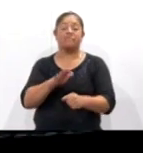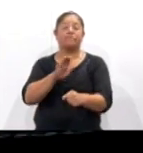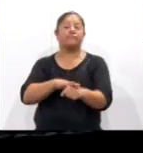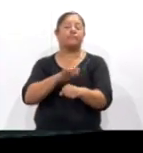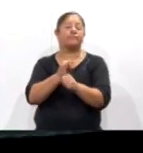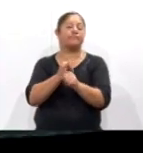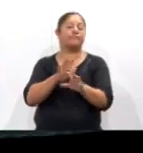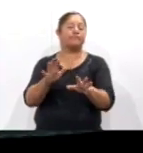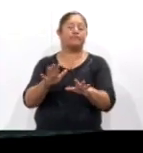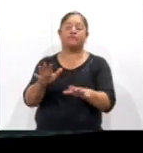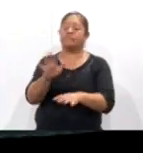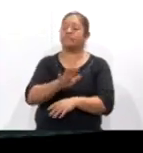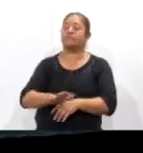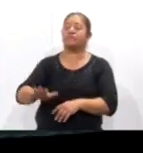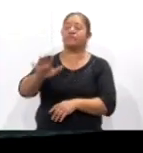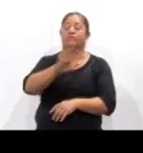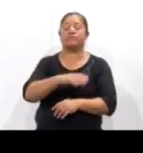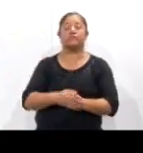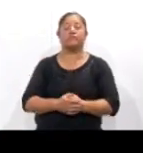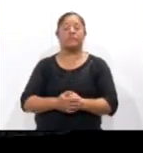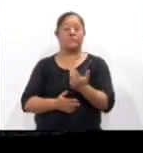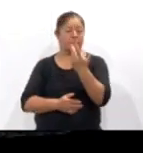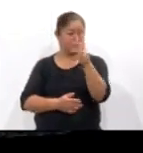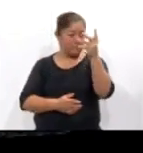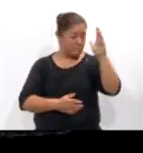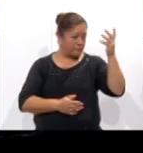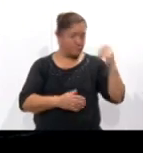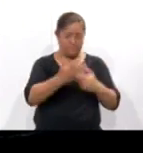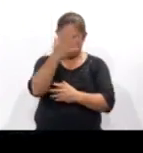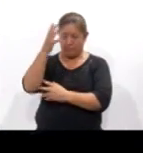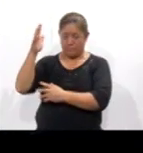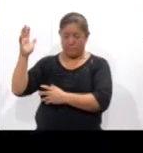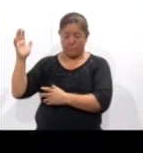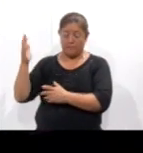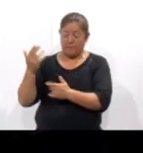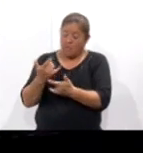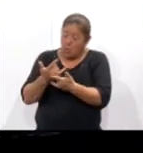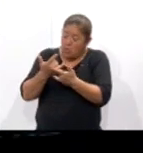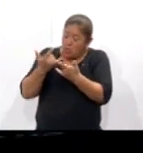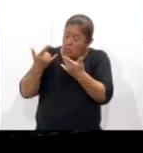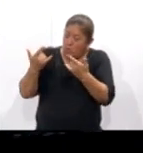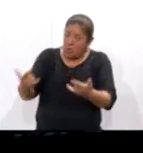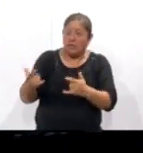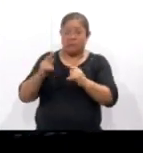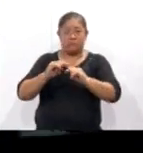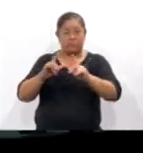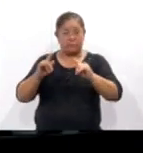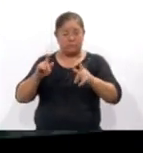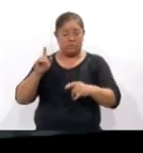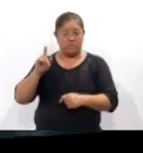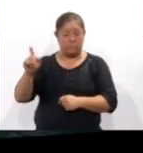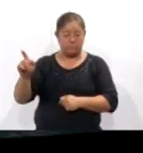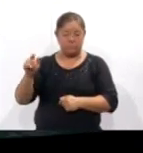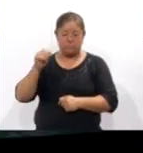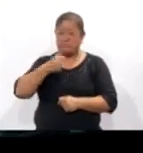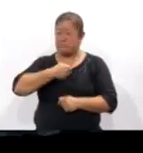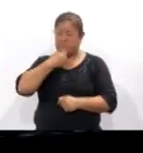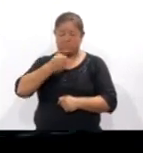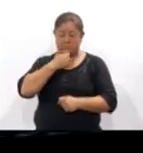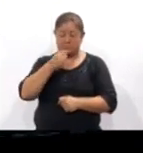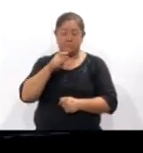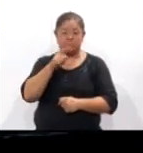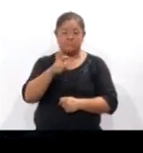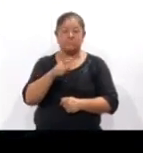ambiental, los árboles emblemáticos de Tlaxcala es el título del festival que busca preservar